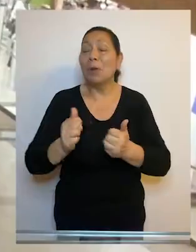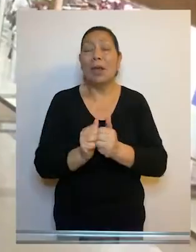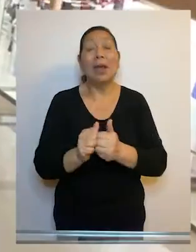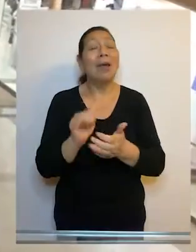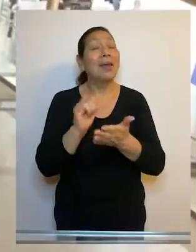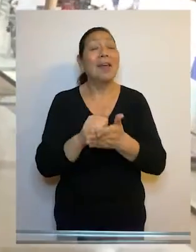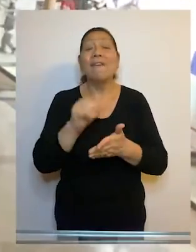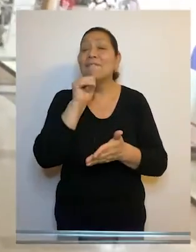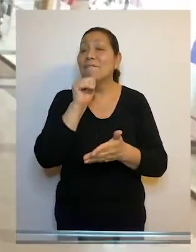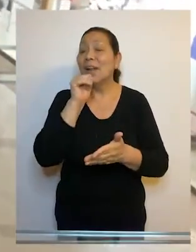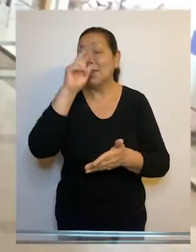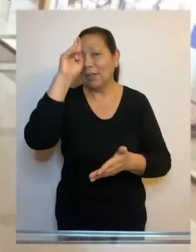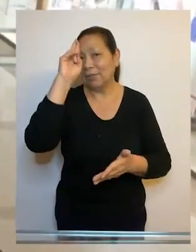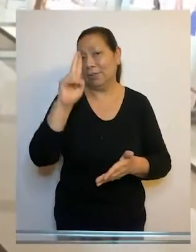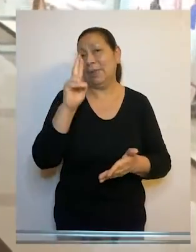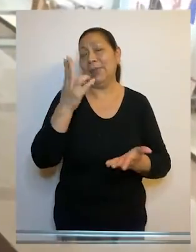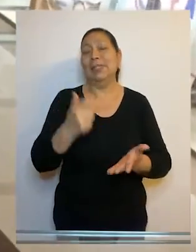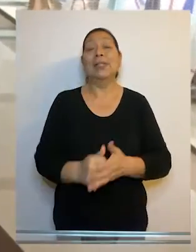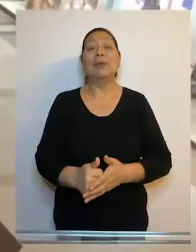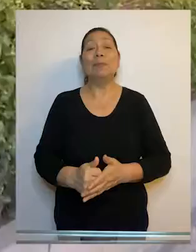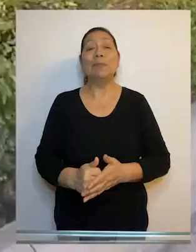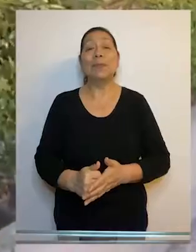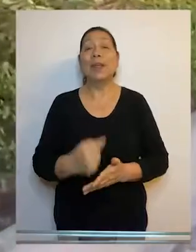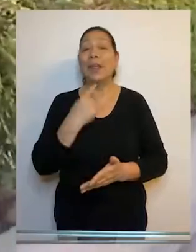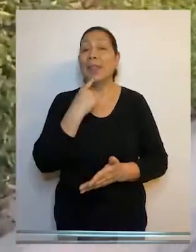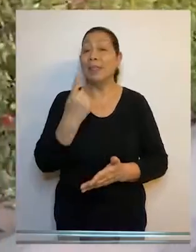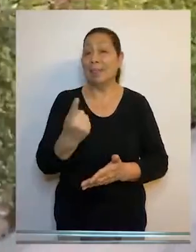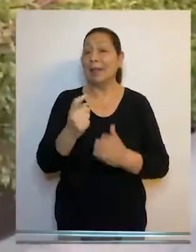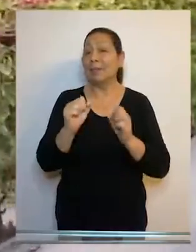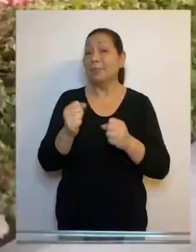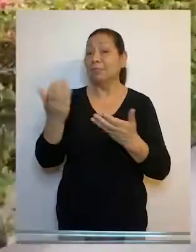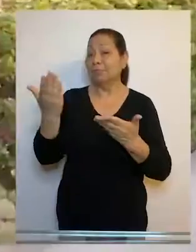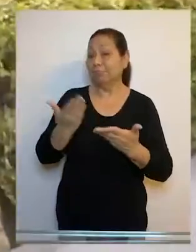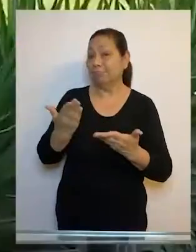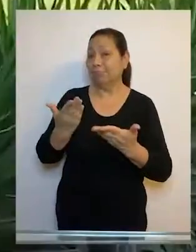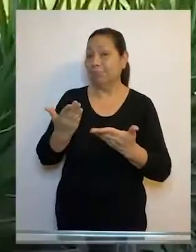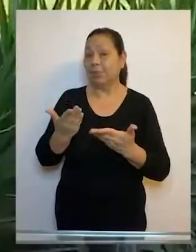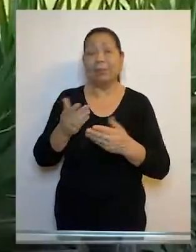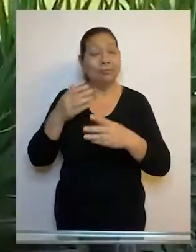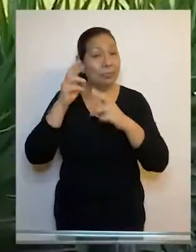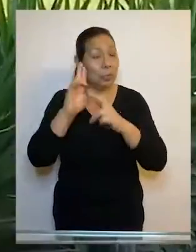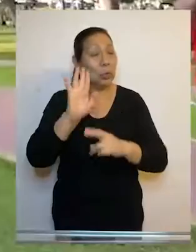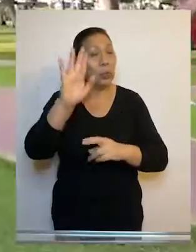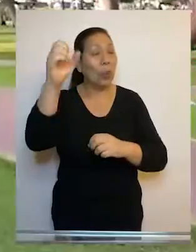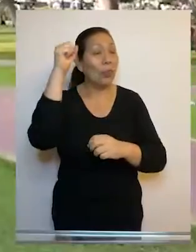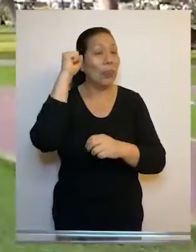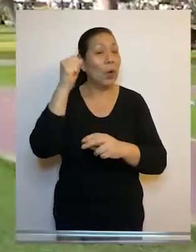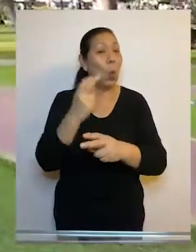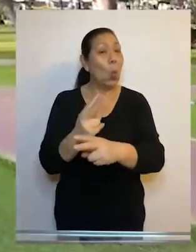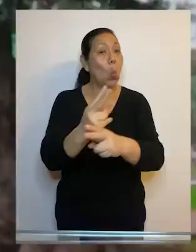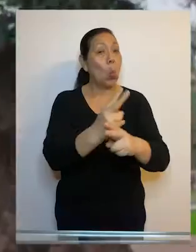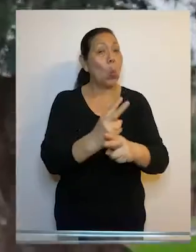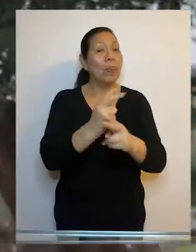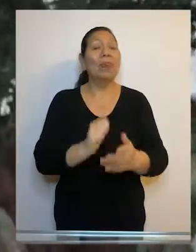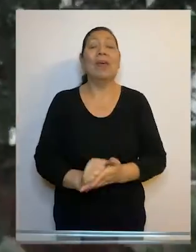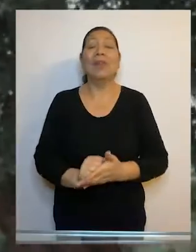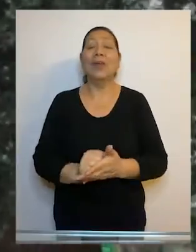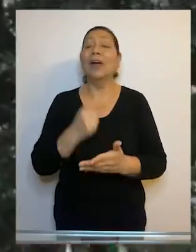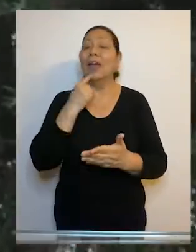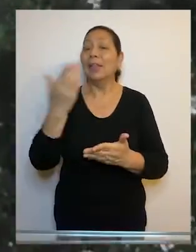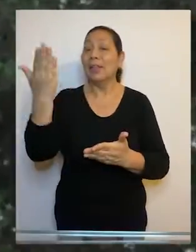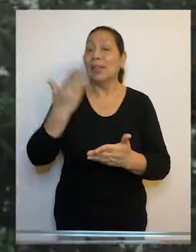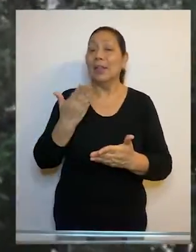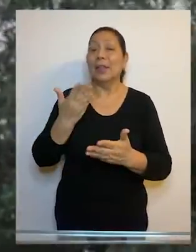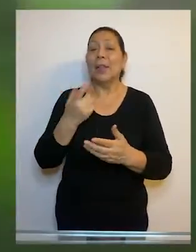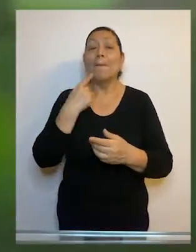comercial, acto que carece de razonabilidad. En tal sentido, si bien se ha acreditado la vulneración del derecho al medio ambiente adecuado,